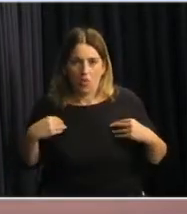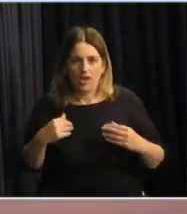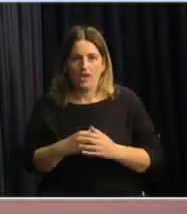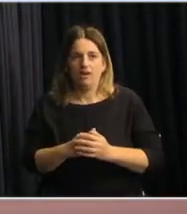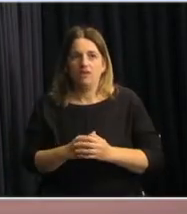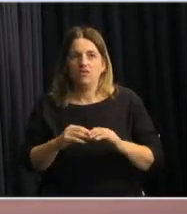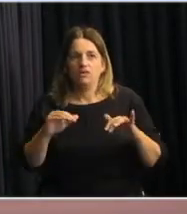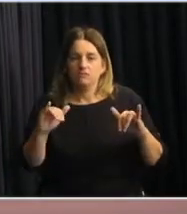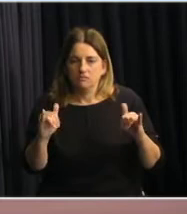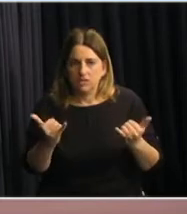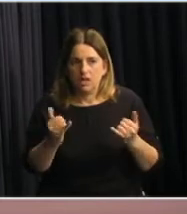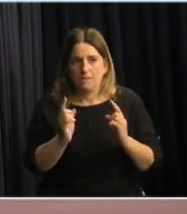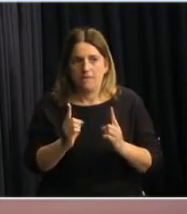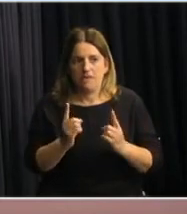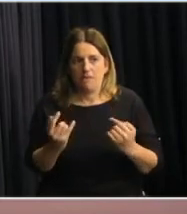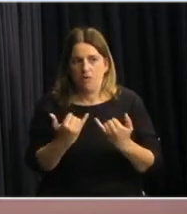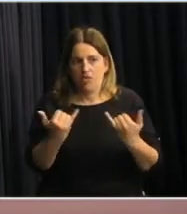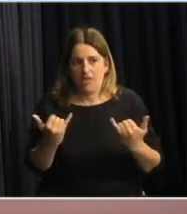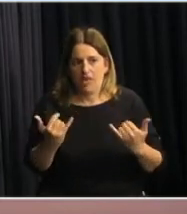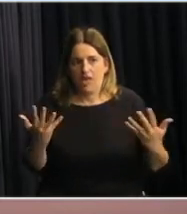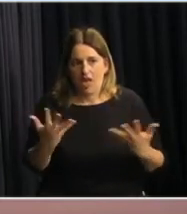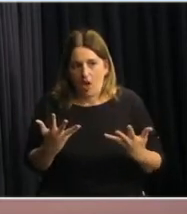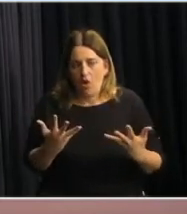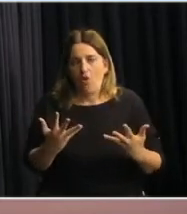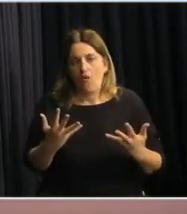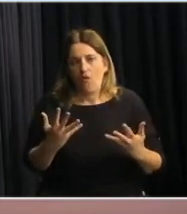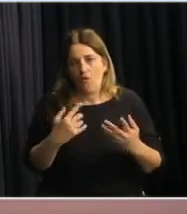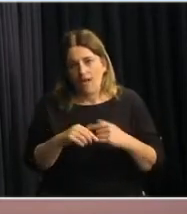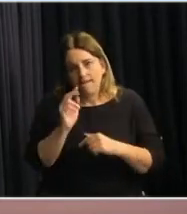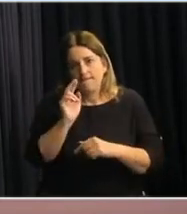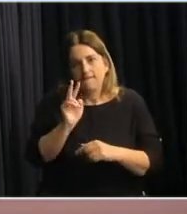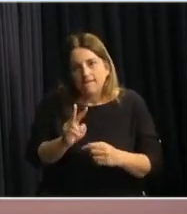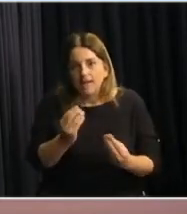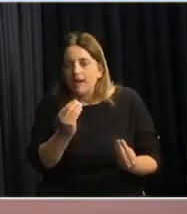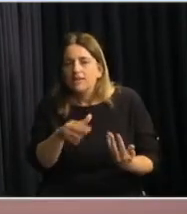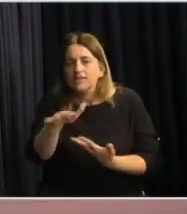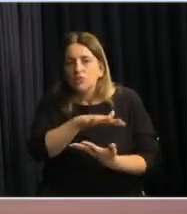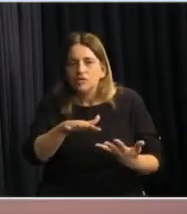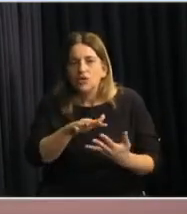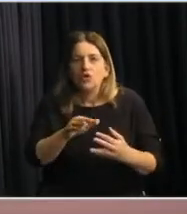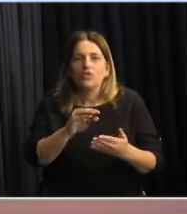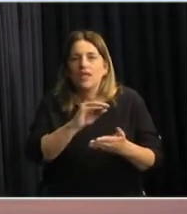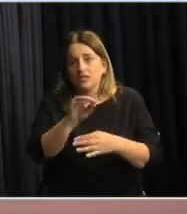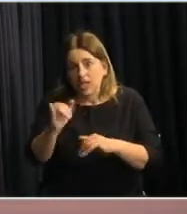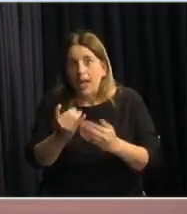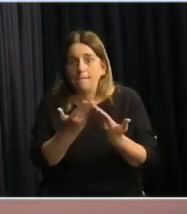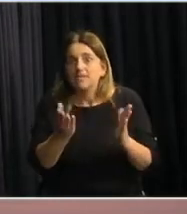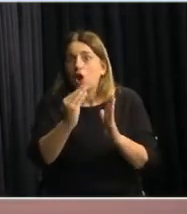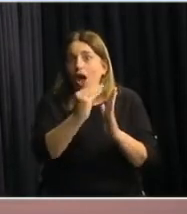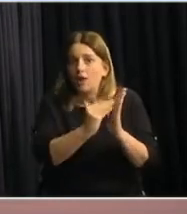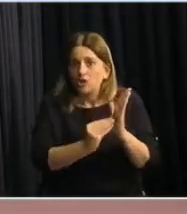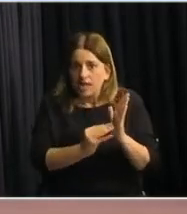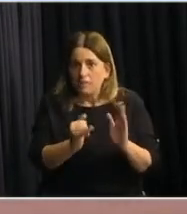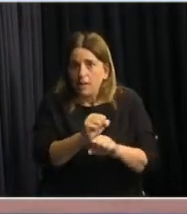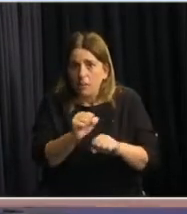seguido en estos días este anuncio de cerca, este anuncio se abrió en las inscripciones para poder